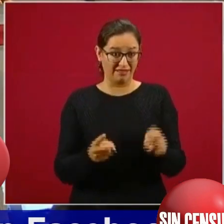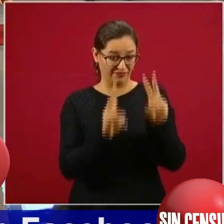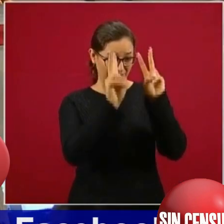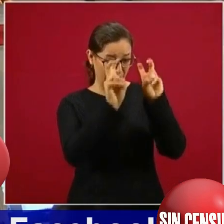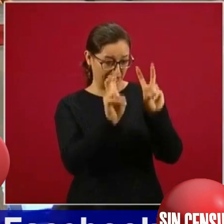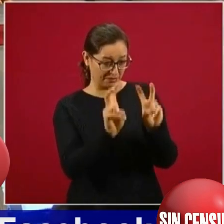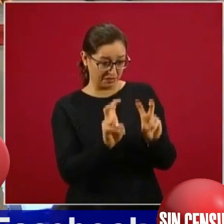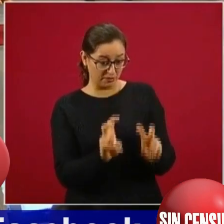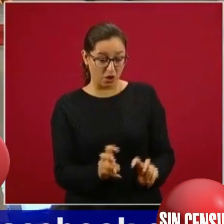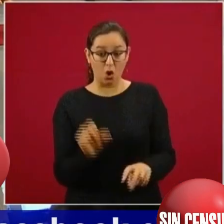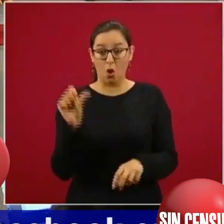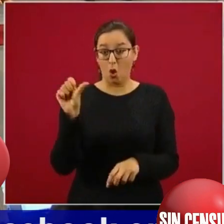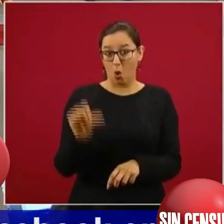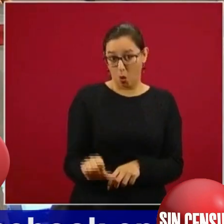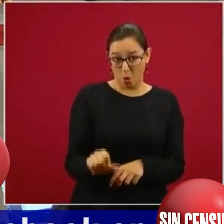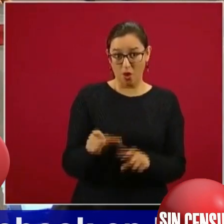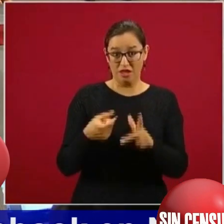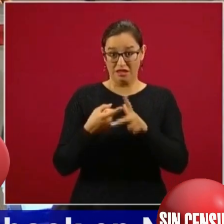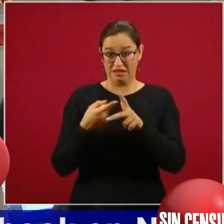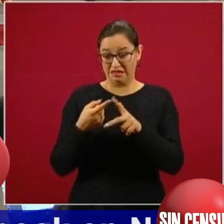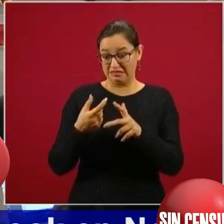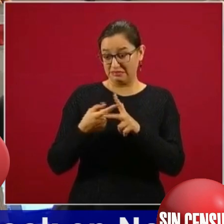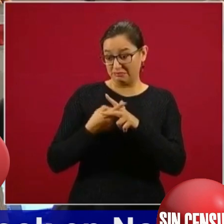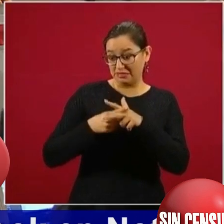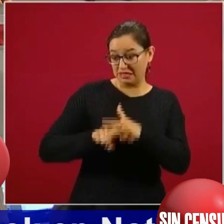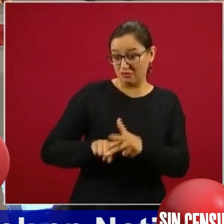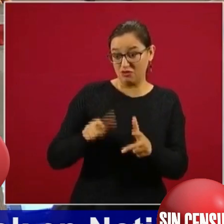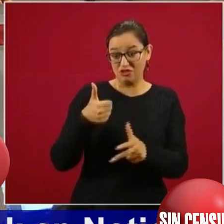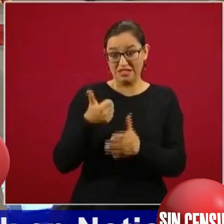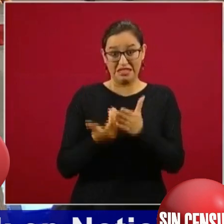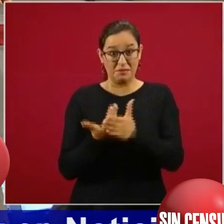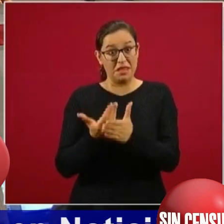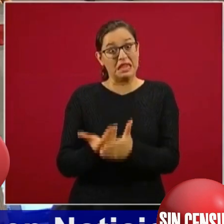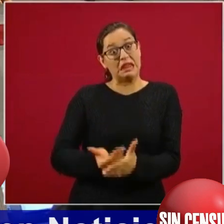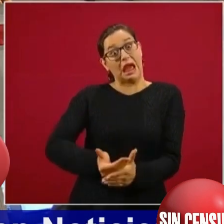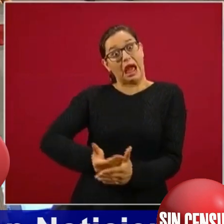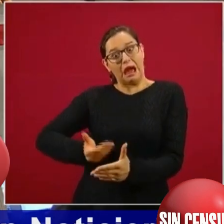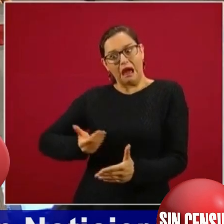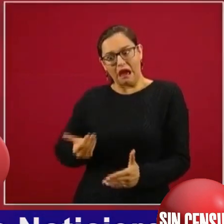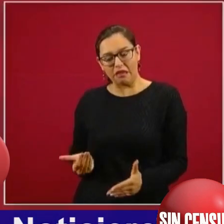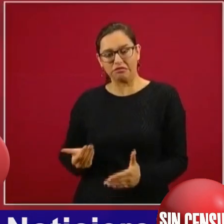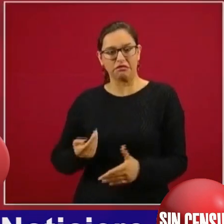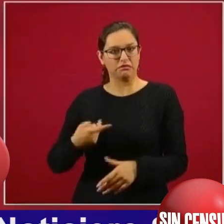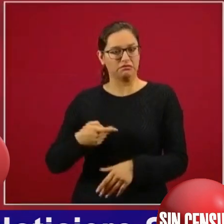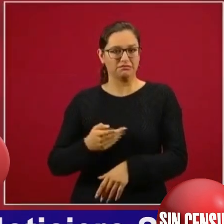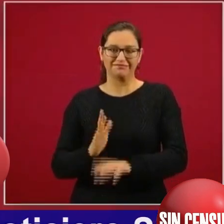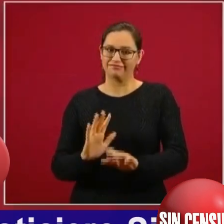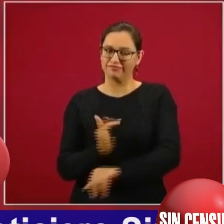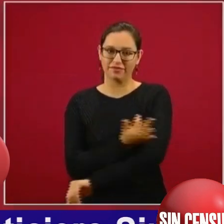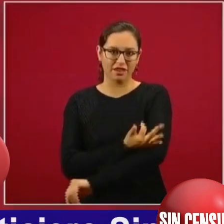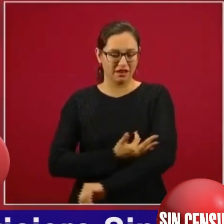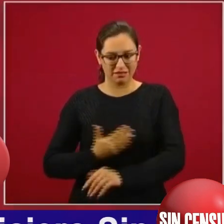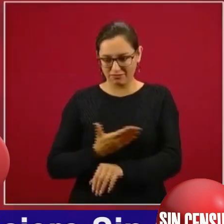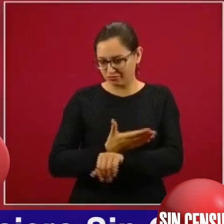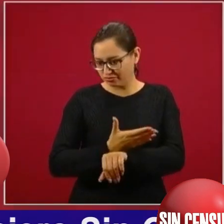terminando. Pero bueno, ya estamos aquí. Vamos a informarles